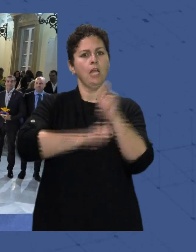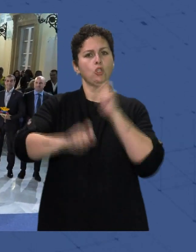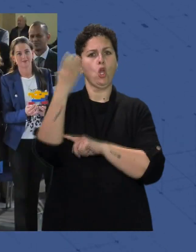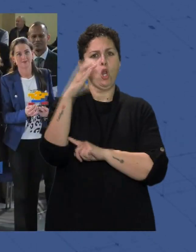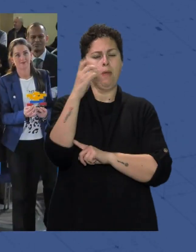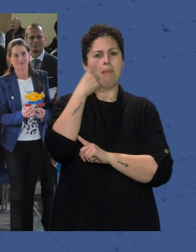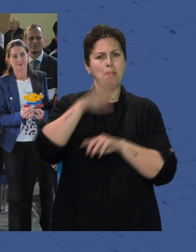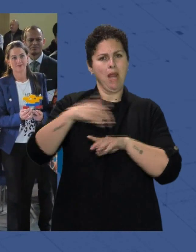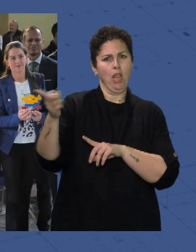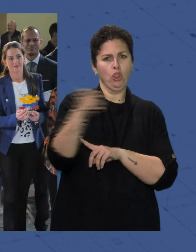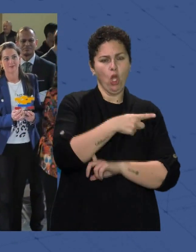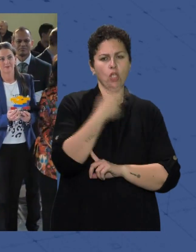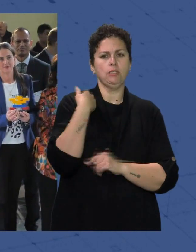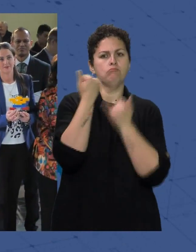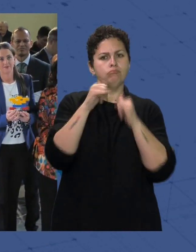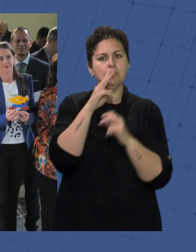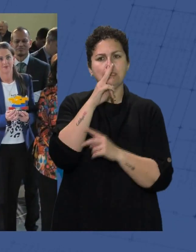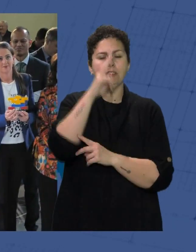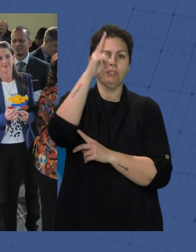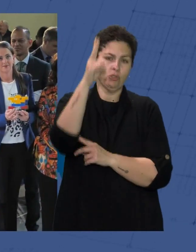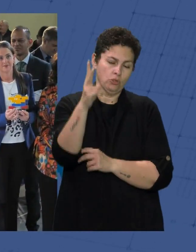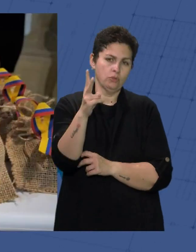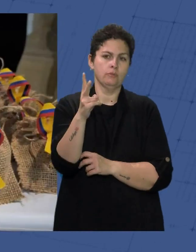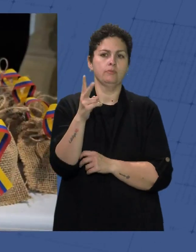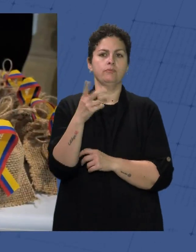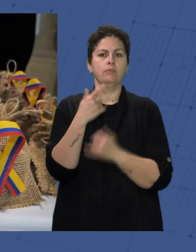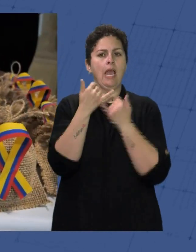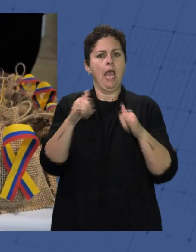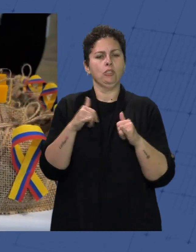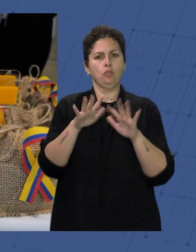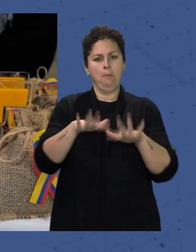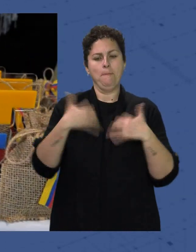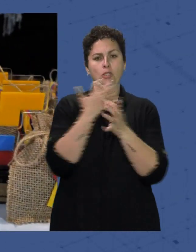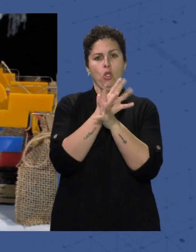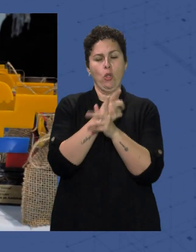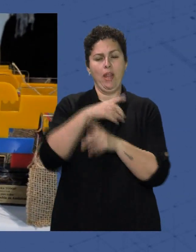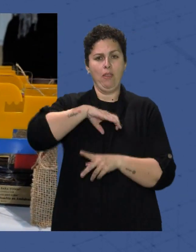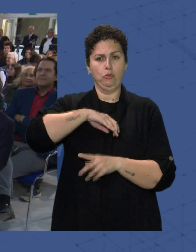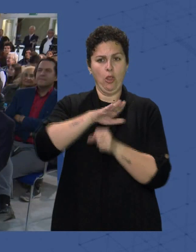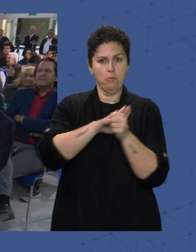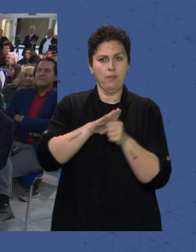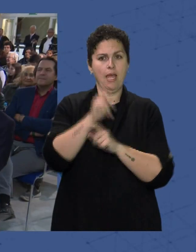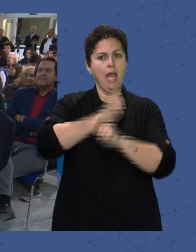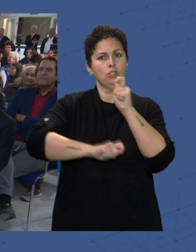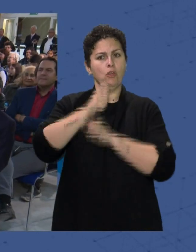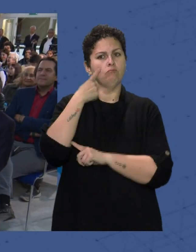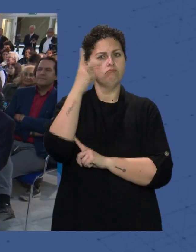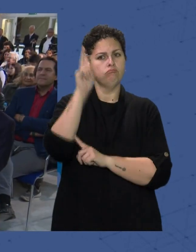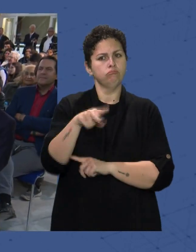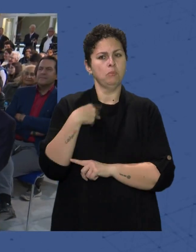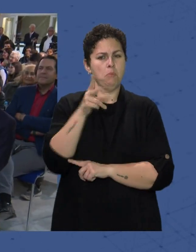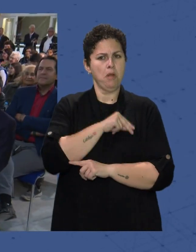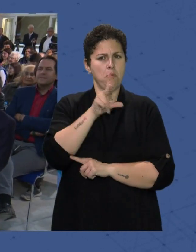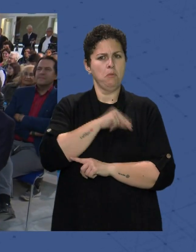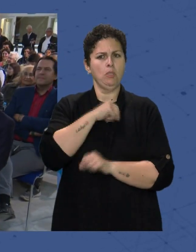Almería para Todos Ha celebrado La segunda edición De sus premios Con un emotivo acto En el patio de luces De la Diputación Provincial La asociación Ha reconocido Con estos galardones